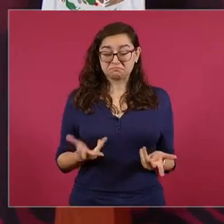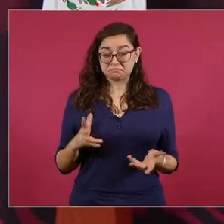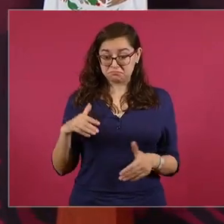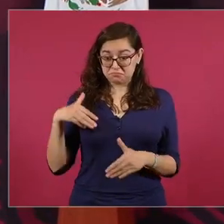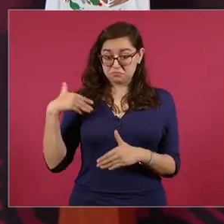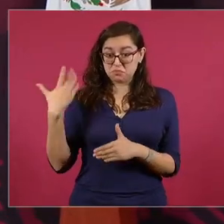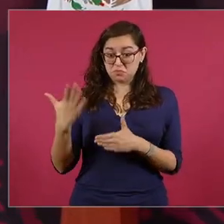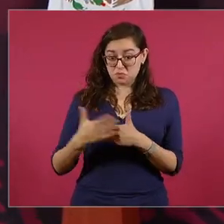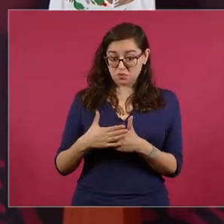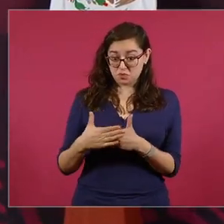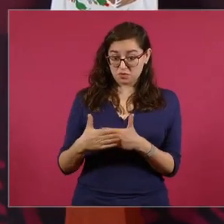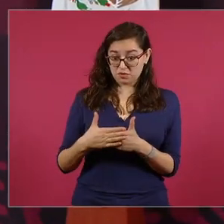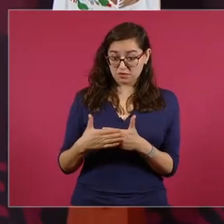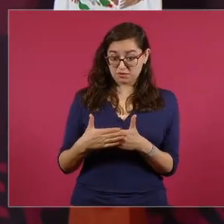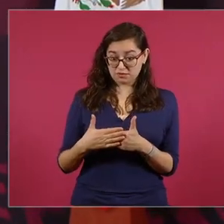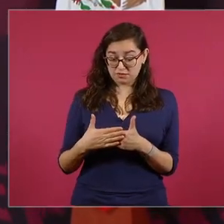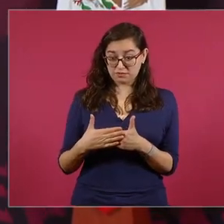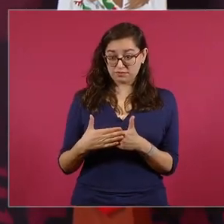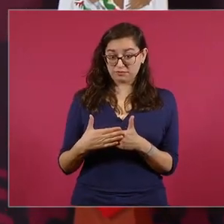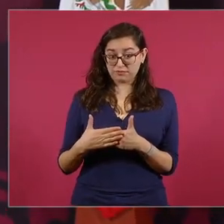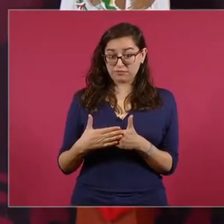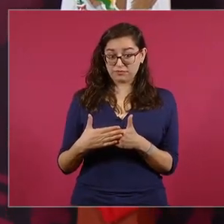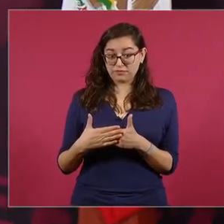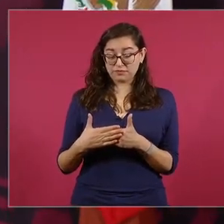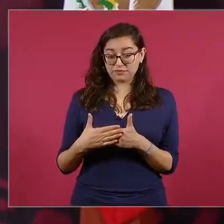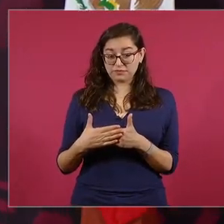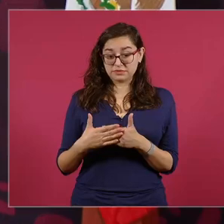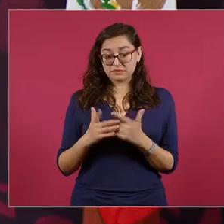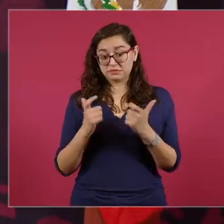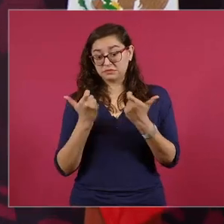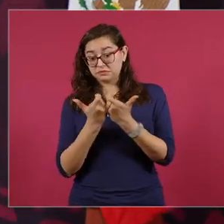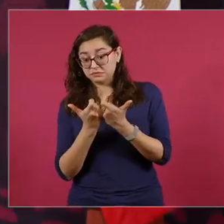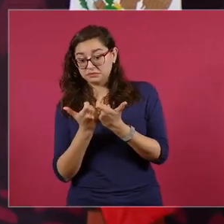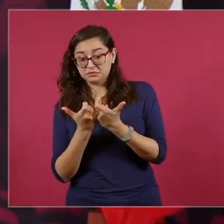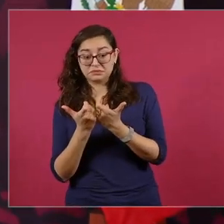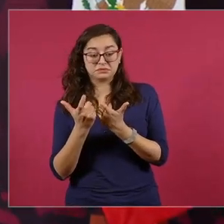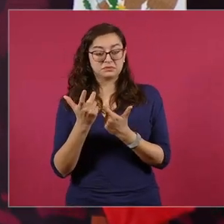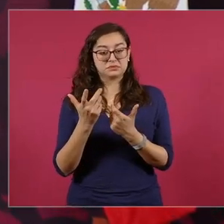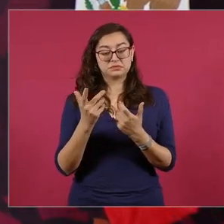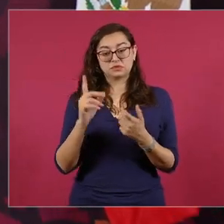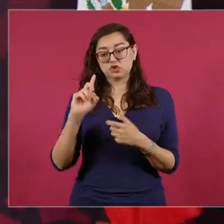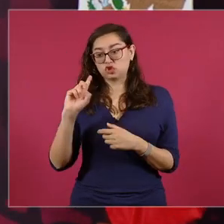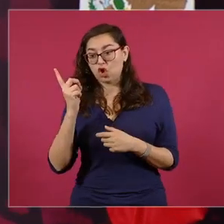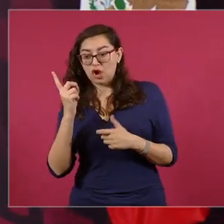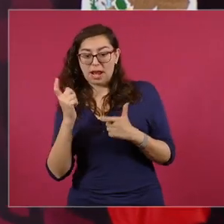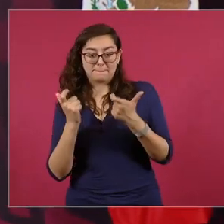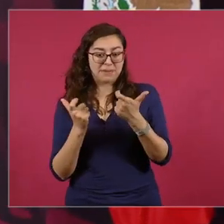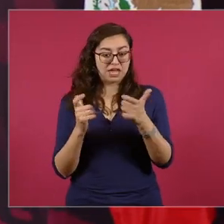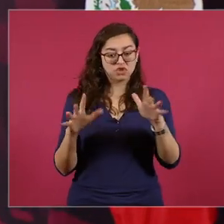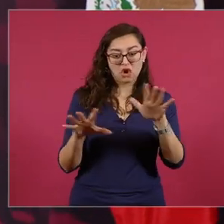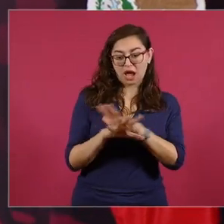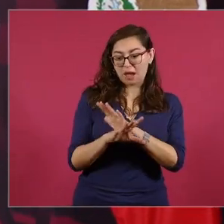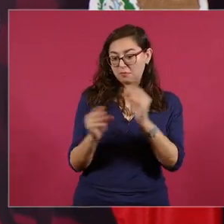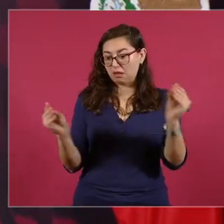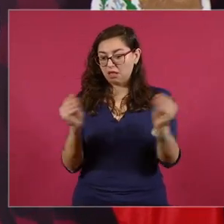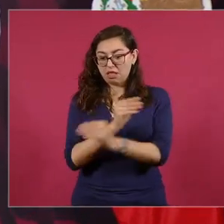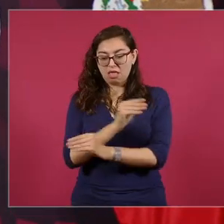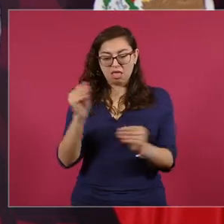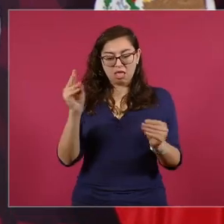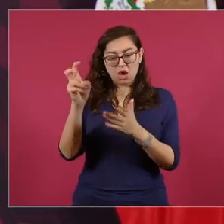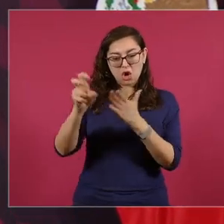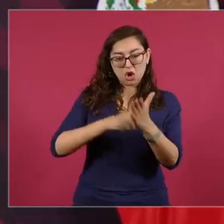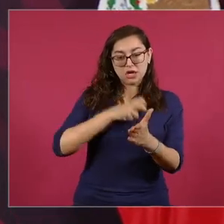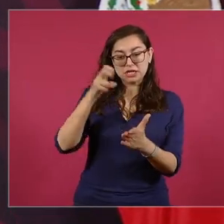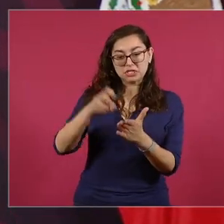el tipo de cambio, como ayer, por ejemplo, pues